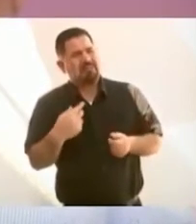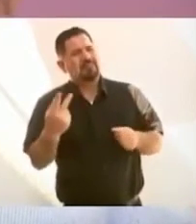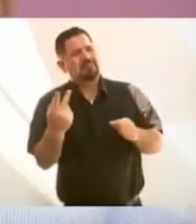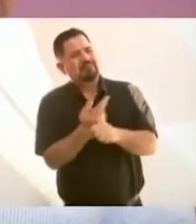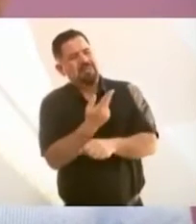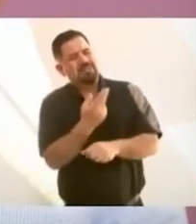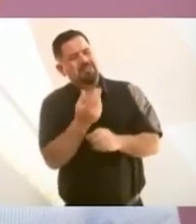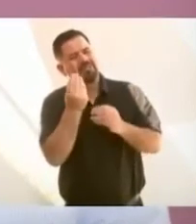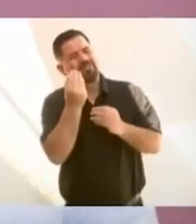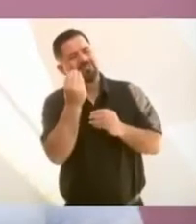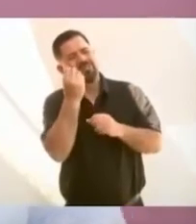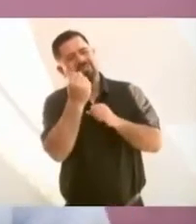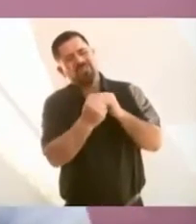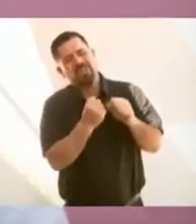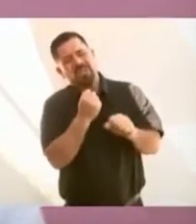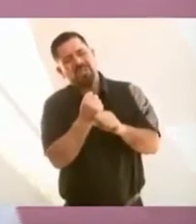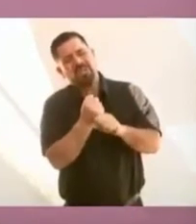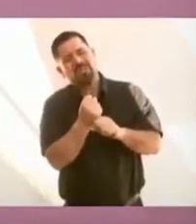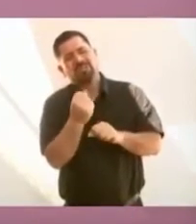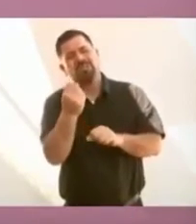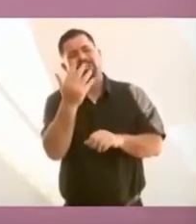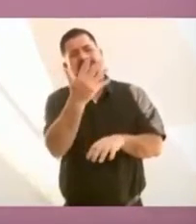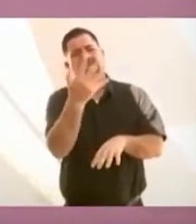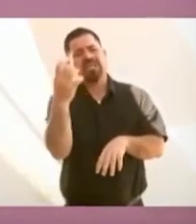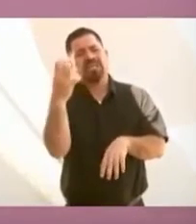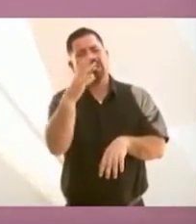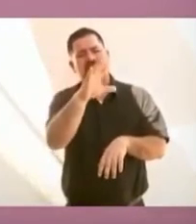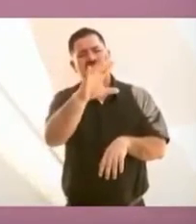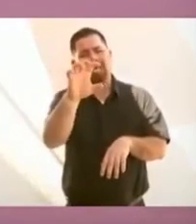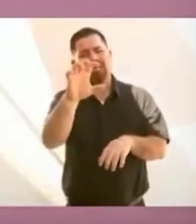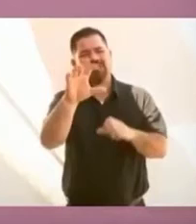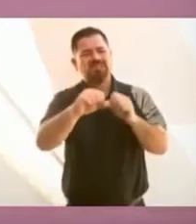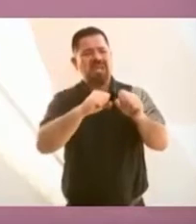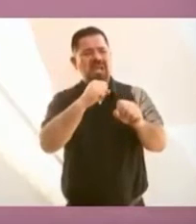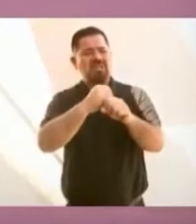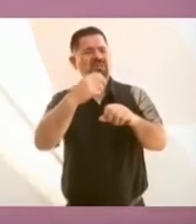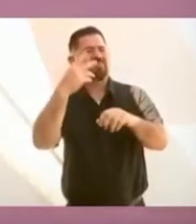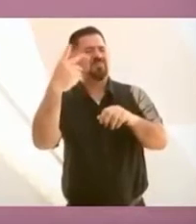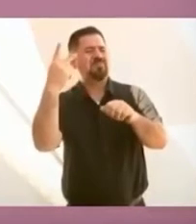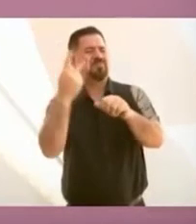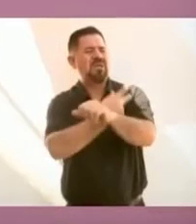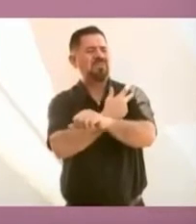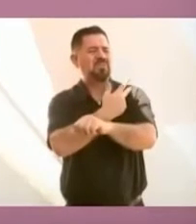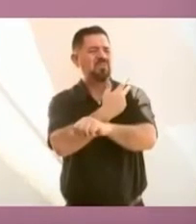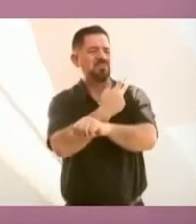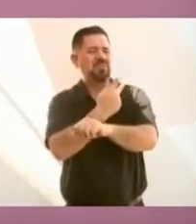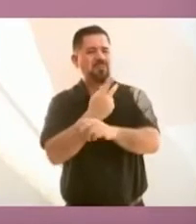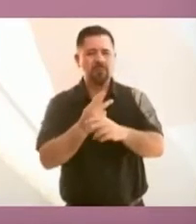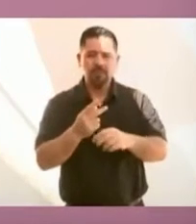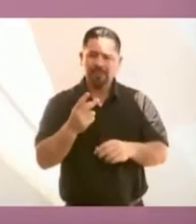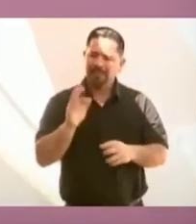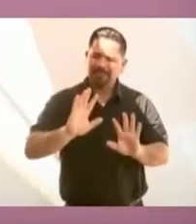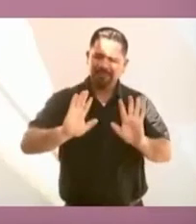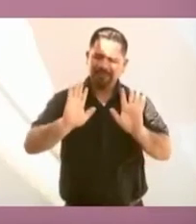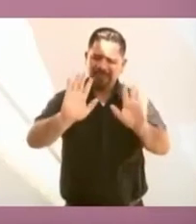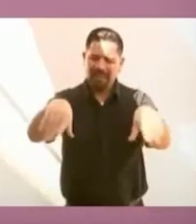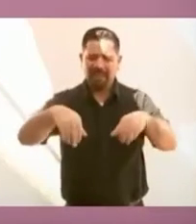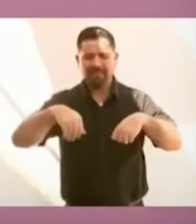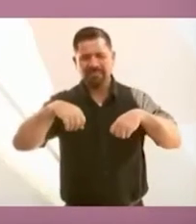hace cinco siglos, 500 años? Eso ya pasó.